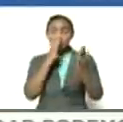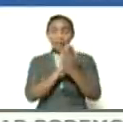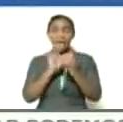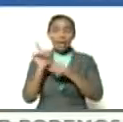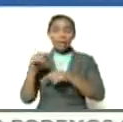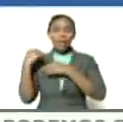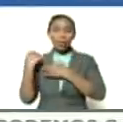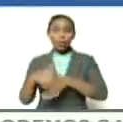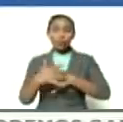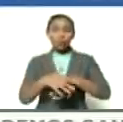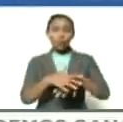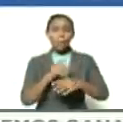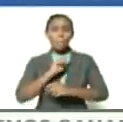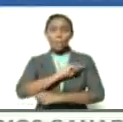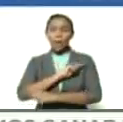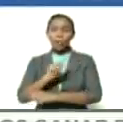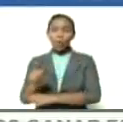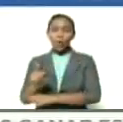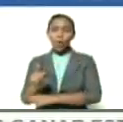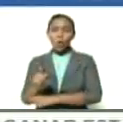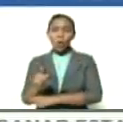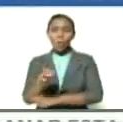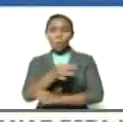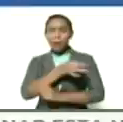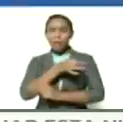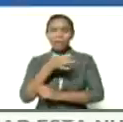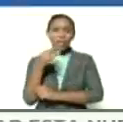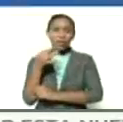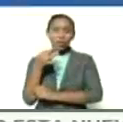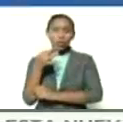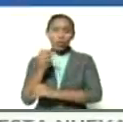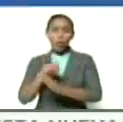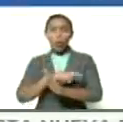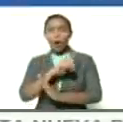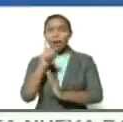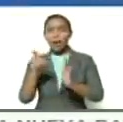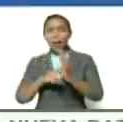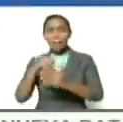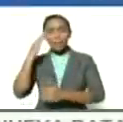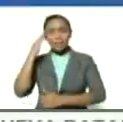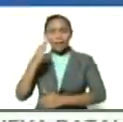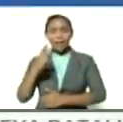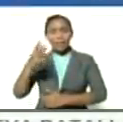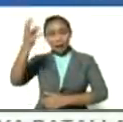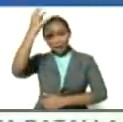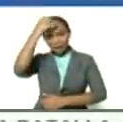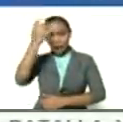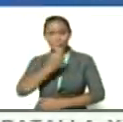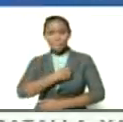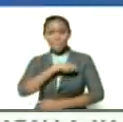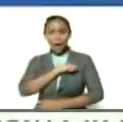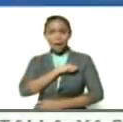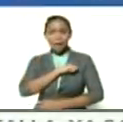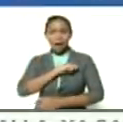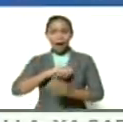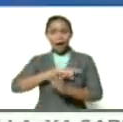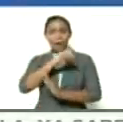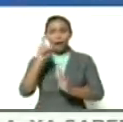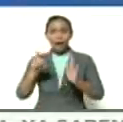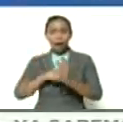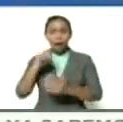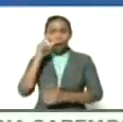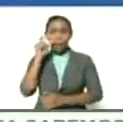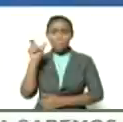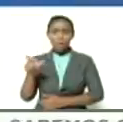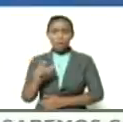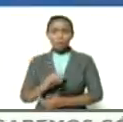tropas mandó al más prestigioso de los generales del rey de España el general Pablo Morillo